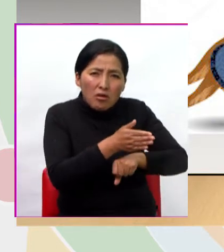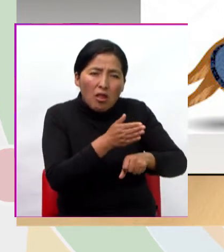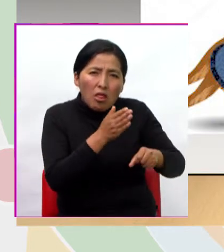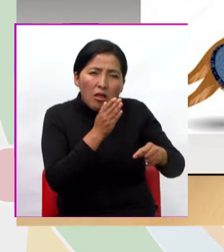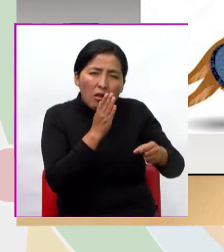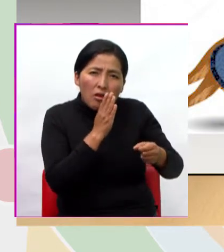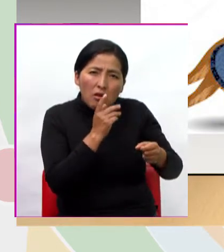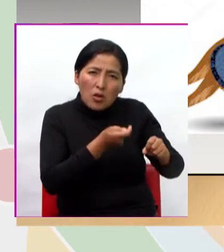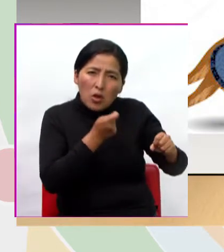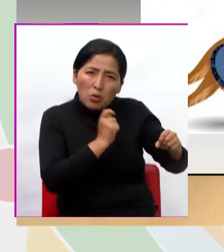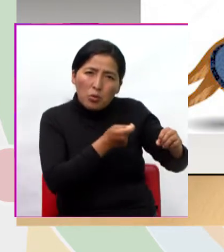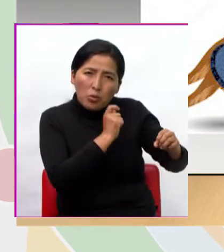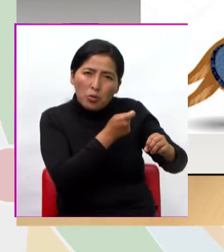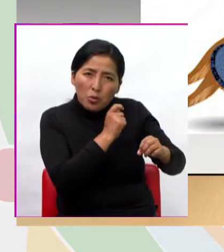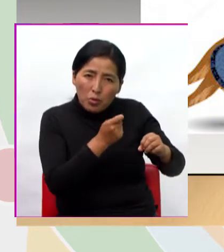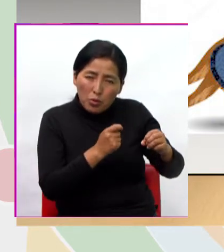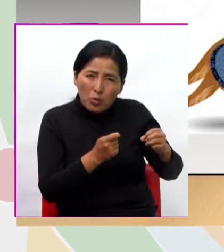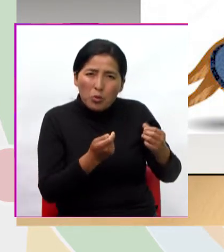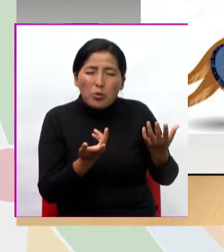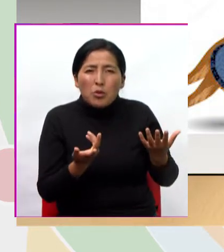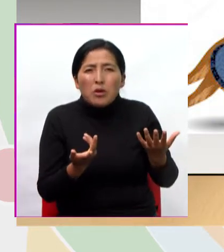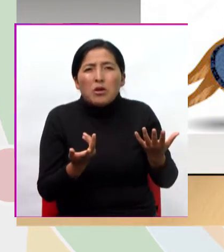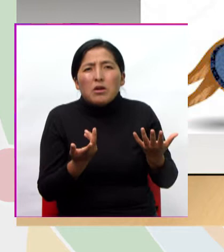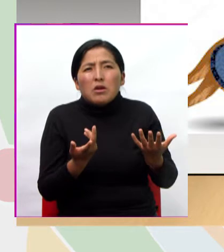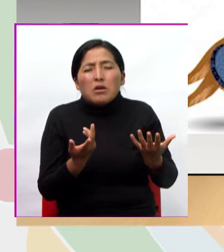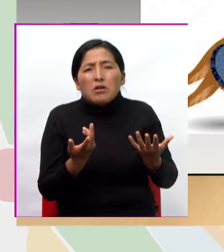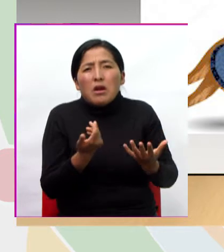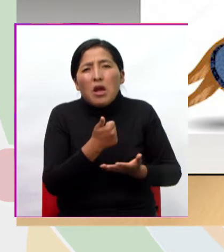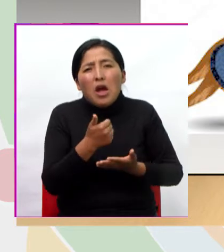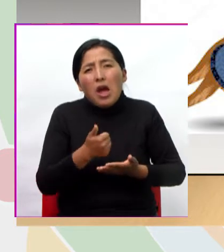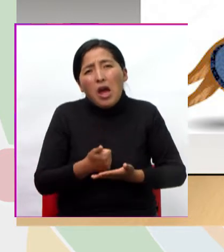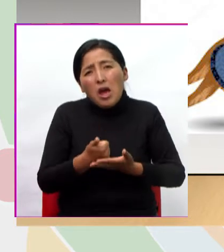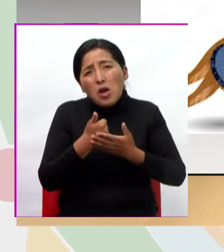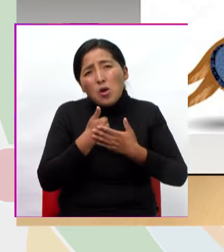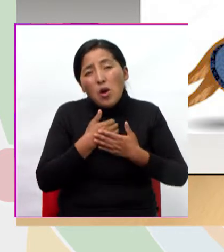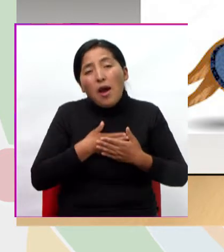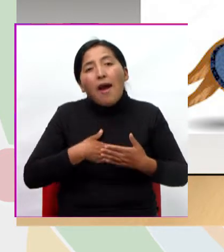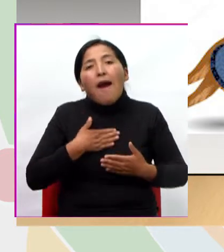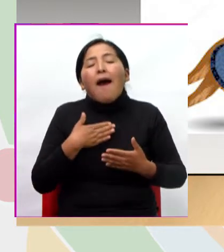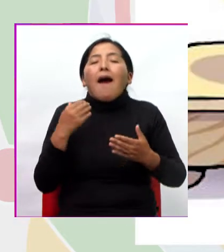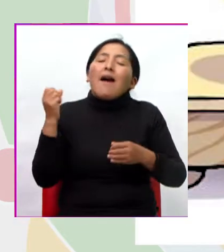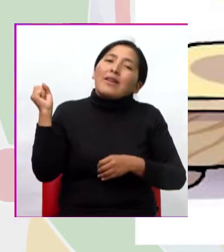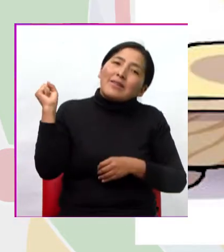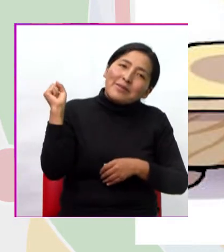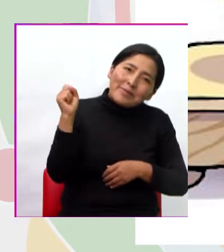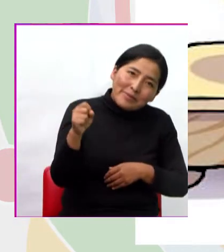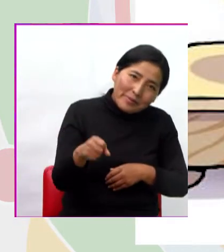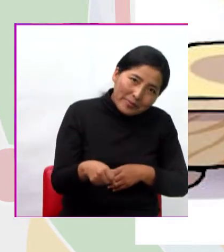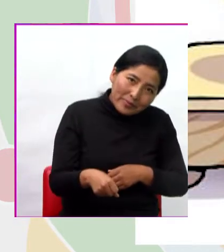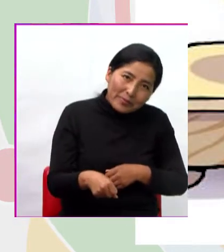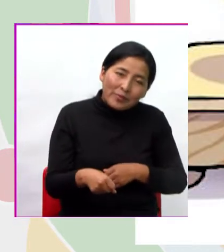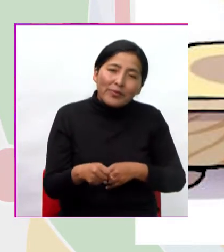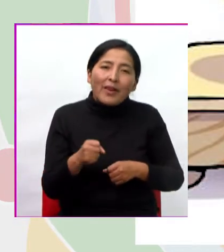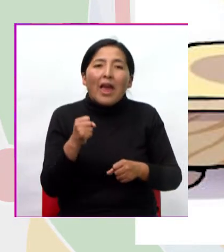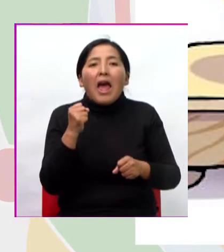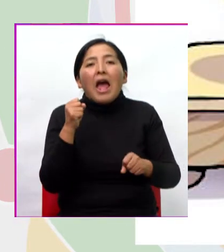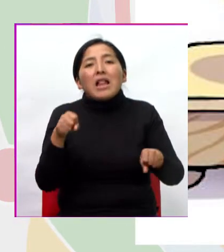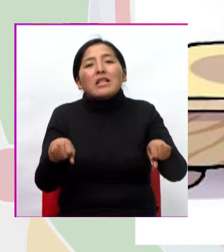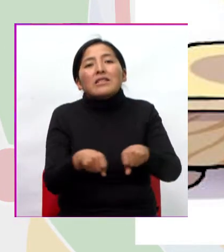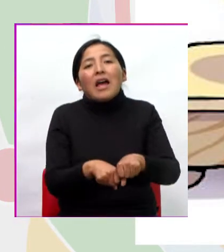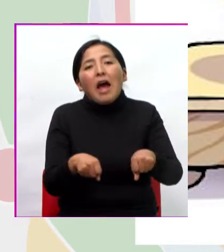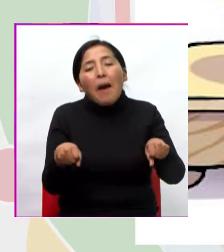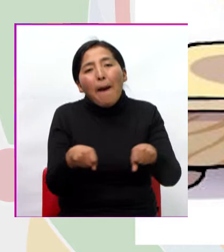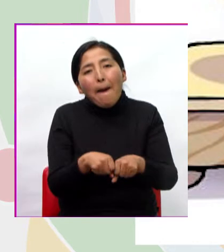Oh, ¿me pueden ayudar por favor? Sí, muchas gracias El zapato